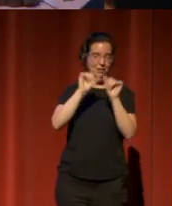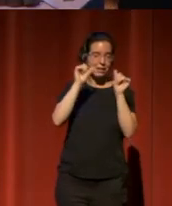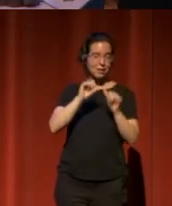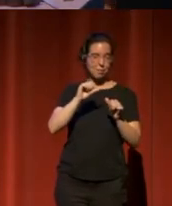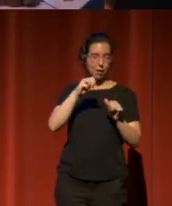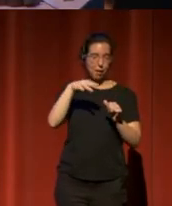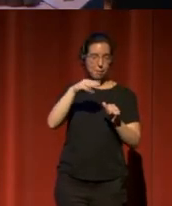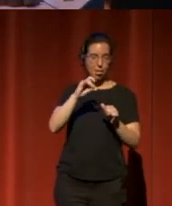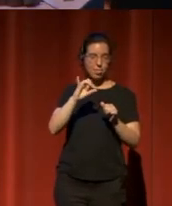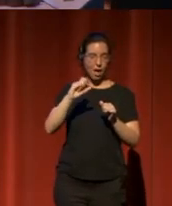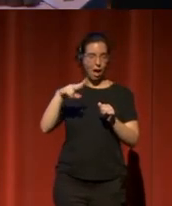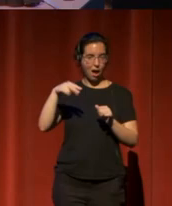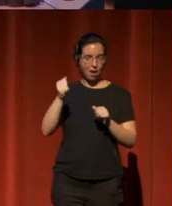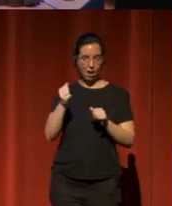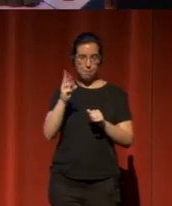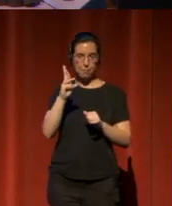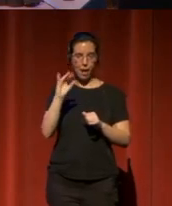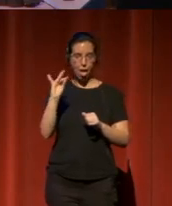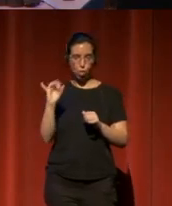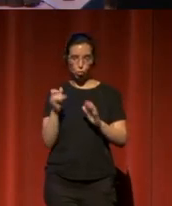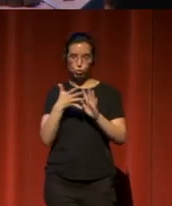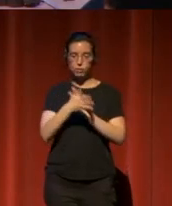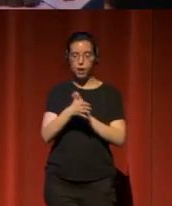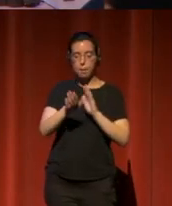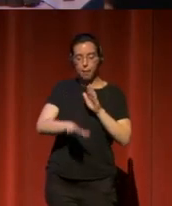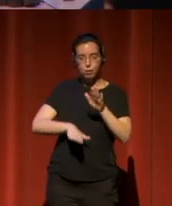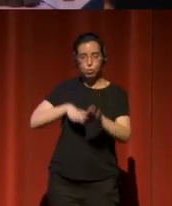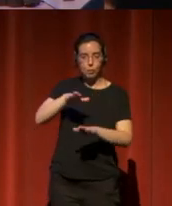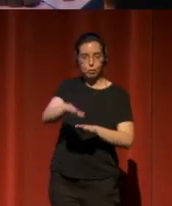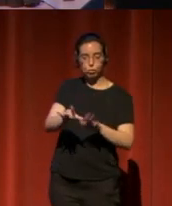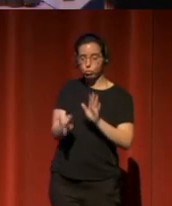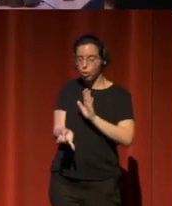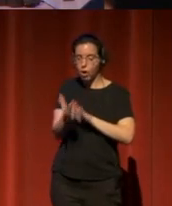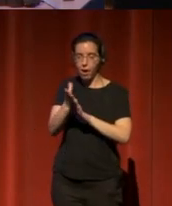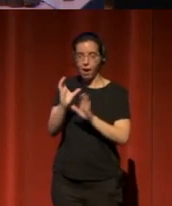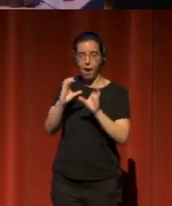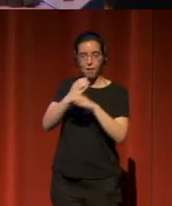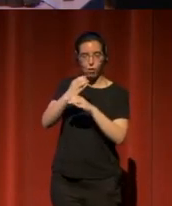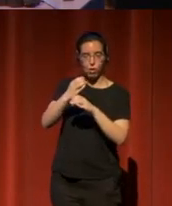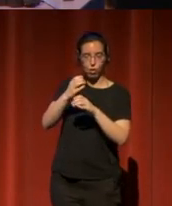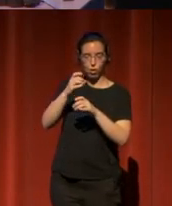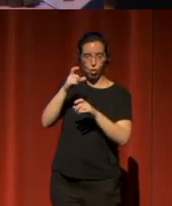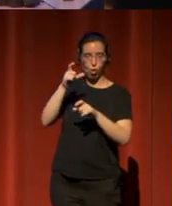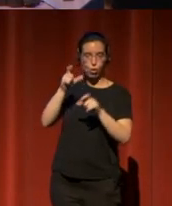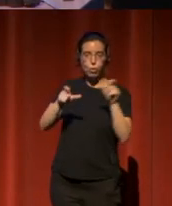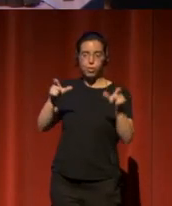explican paso a paso qué es y cómo montar un laboratorio ciudadano en una biblioteca.